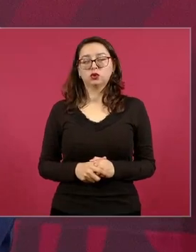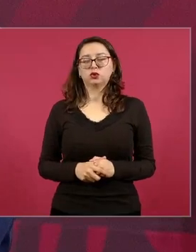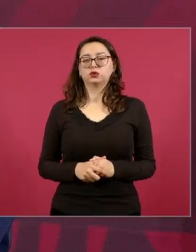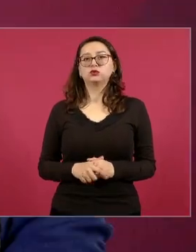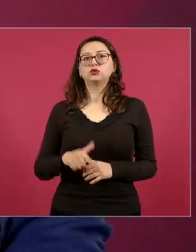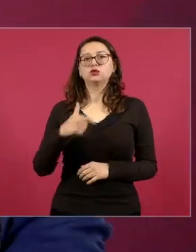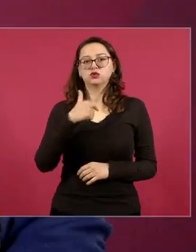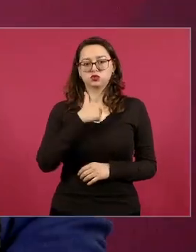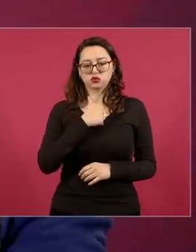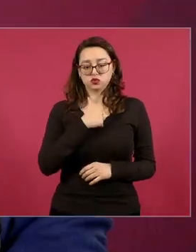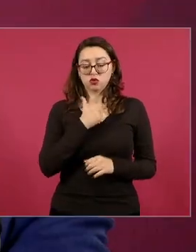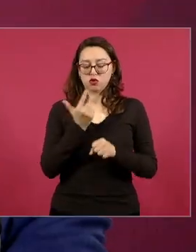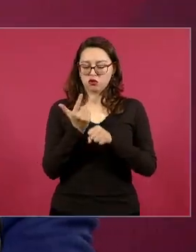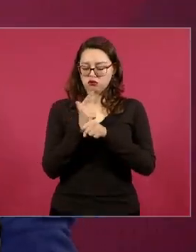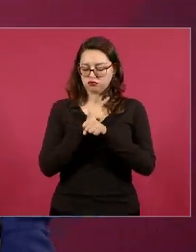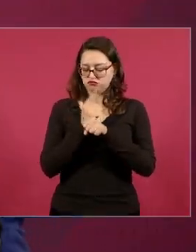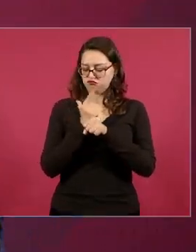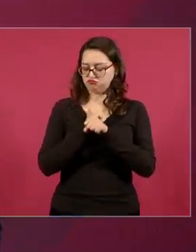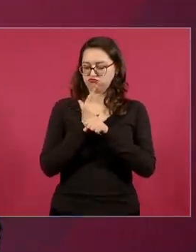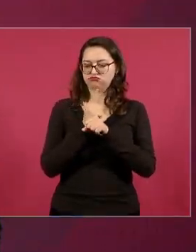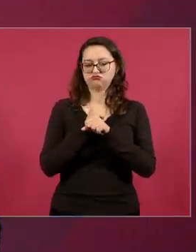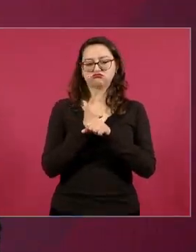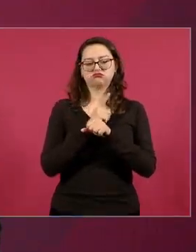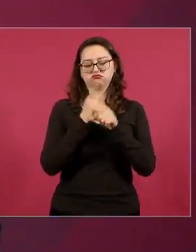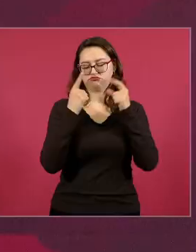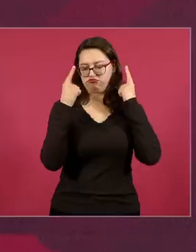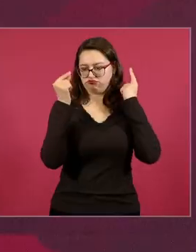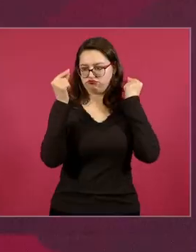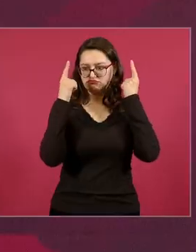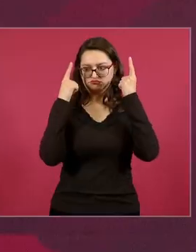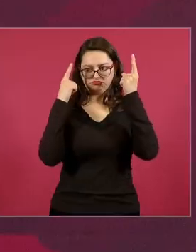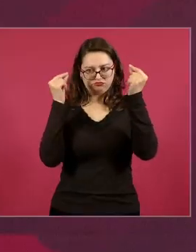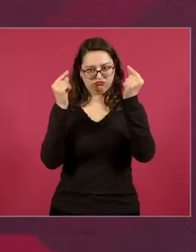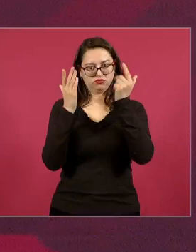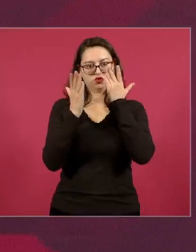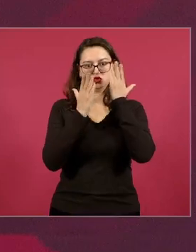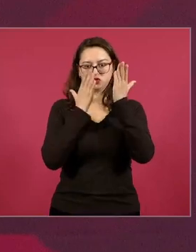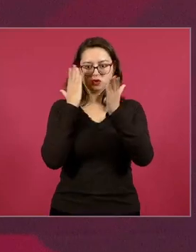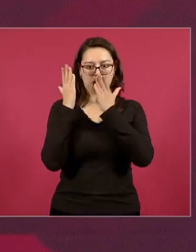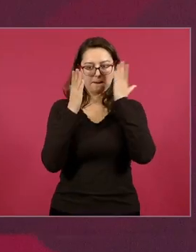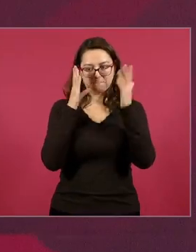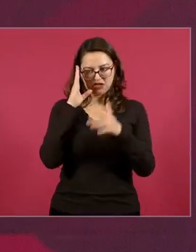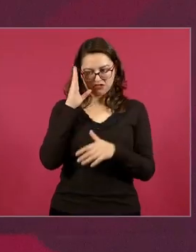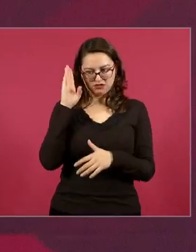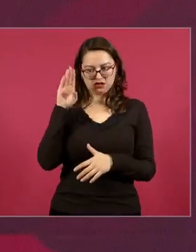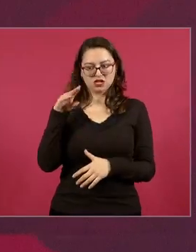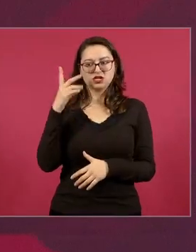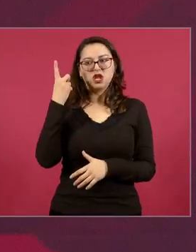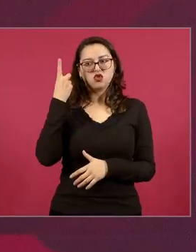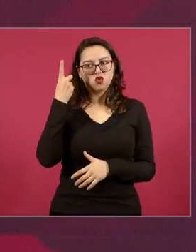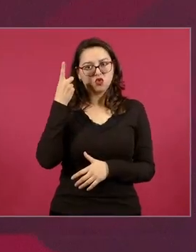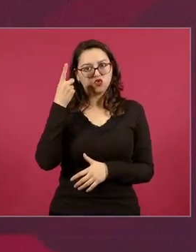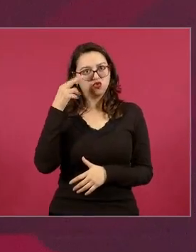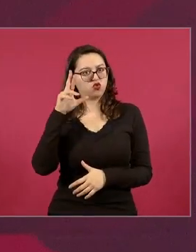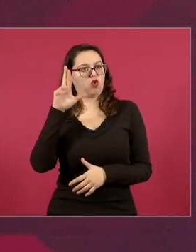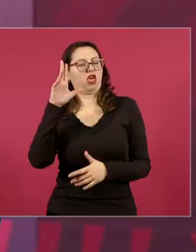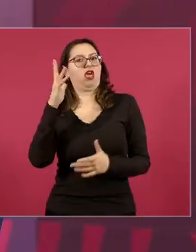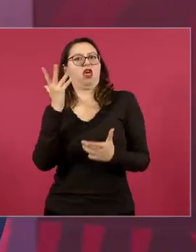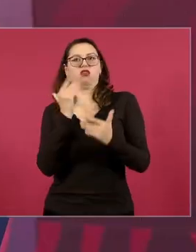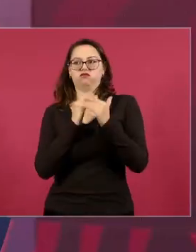terminaste la licenciatura y que ya tienes una maestría que incluso estudiaste un doctorado en el extranjero